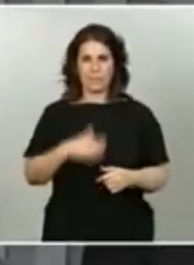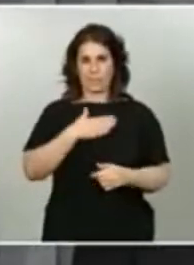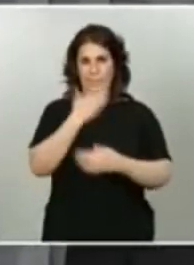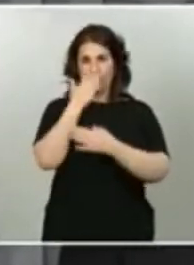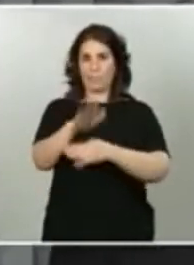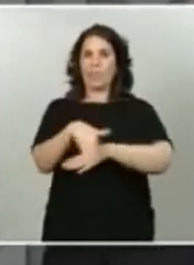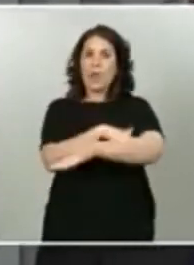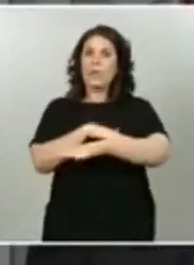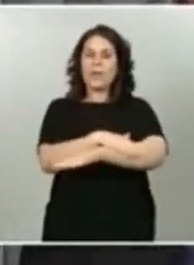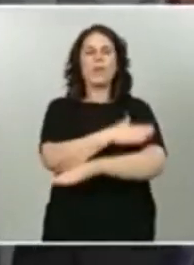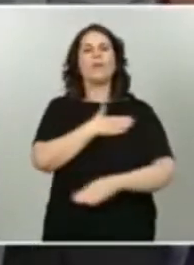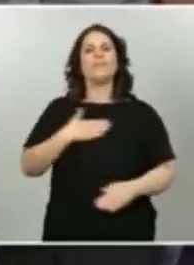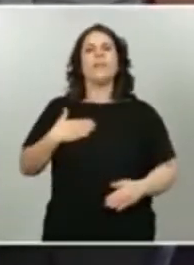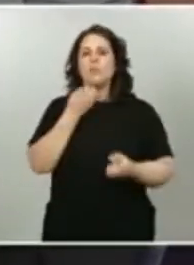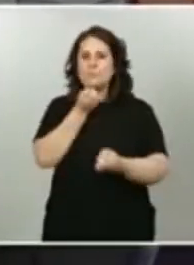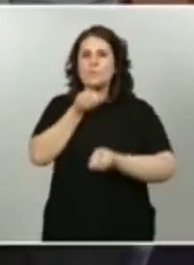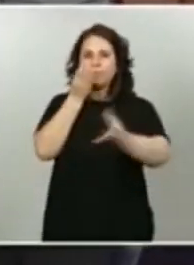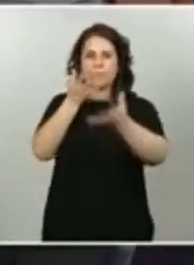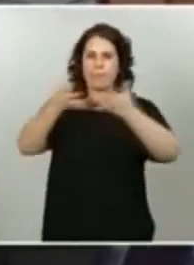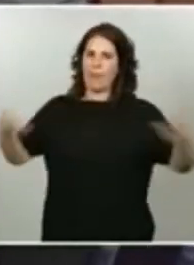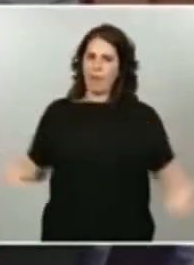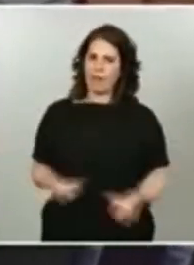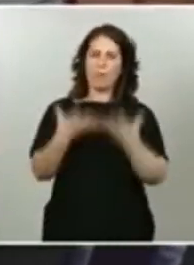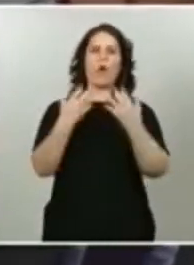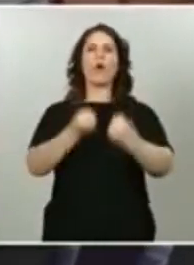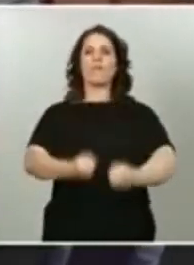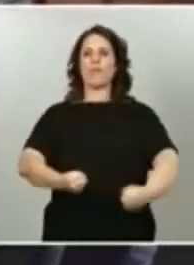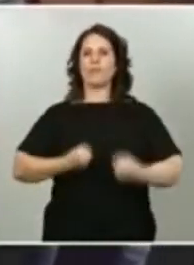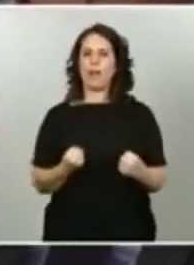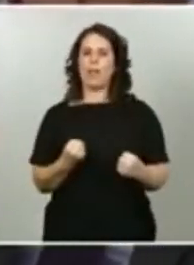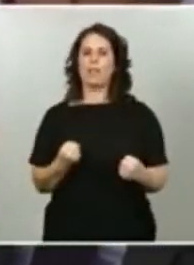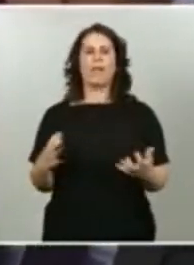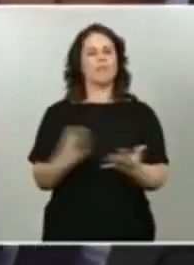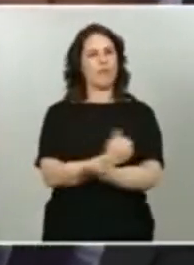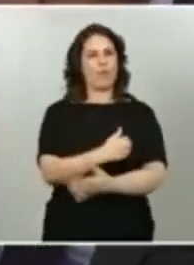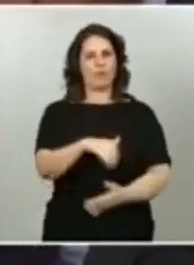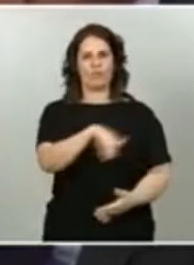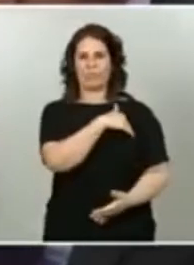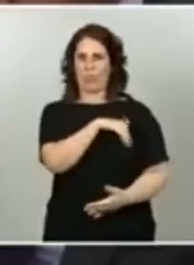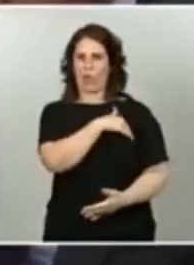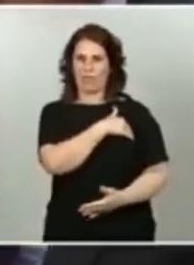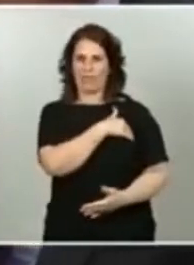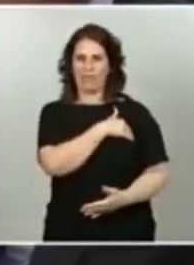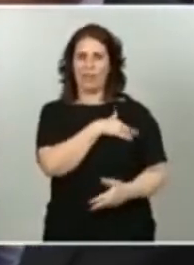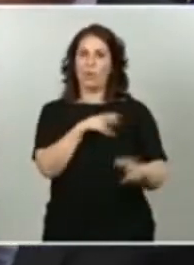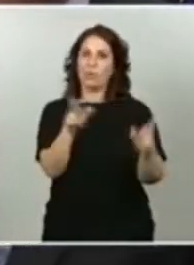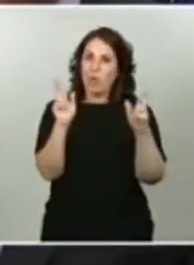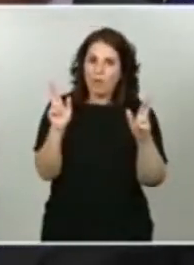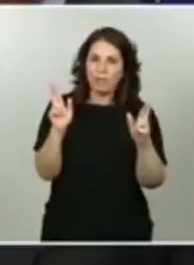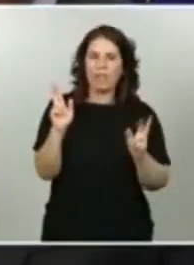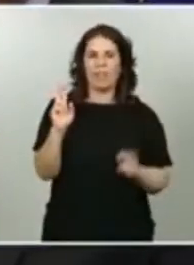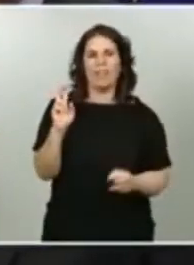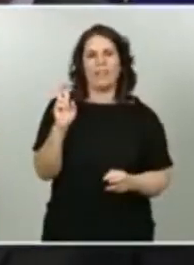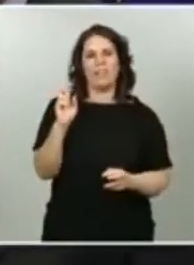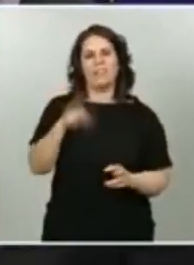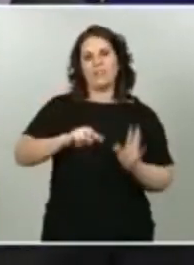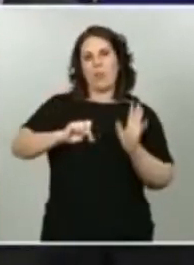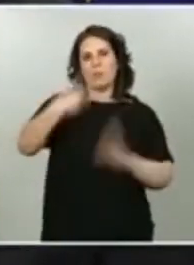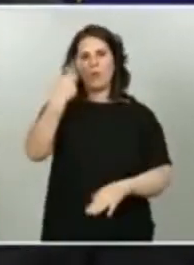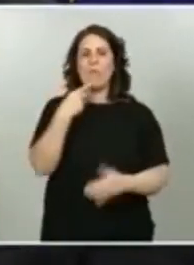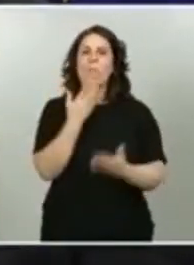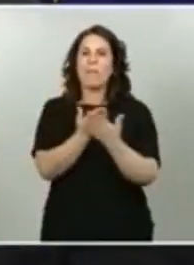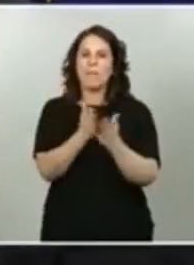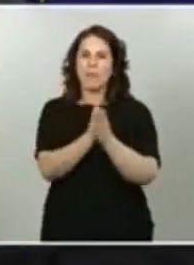de ánimo, de fortaleza a todos los estudiantes. Les deseamos suerte y, sobre todo, les pedimos que no se pongan